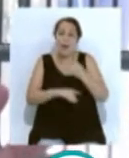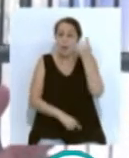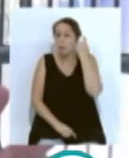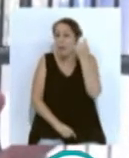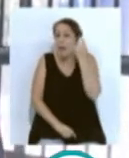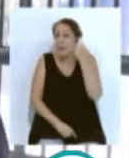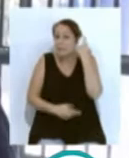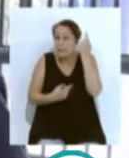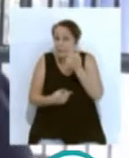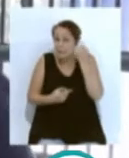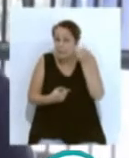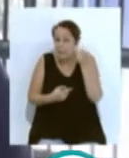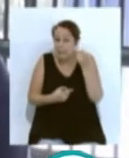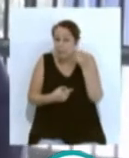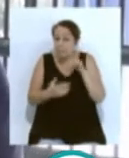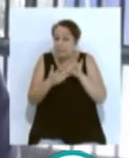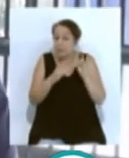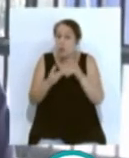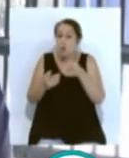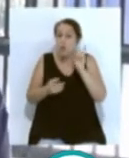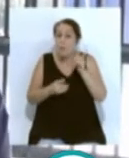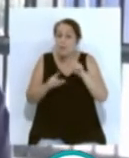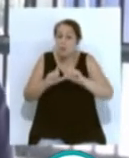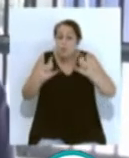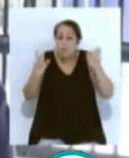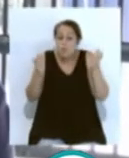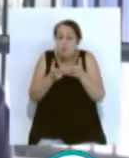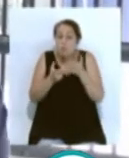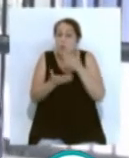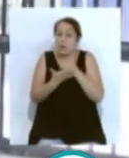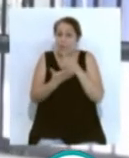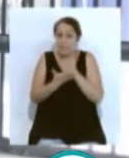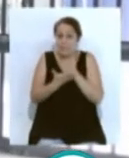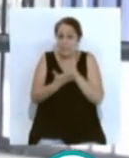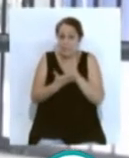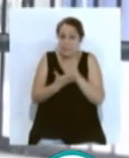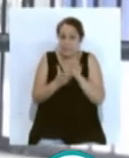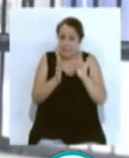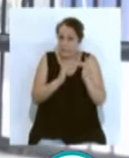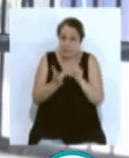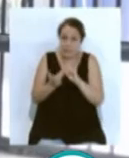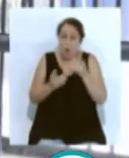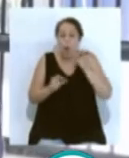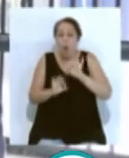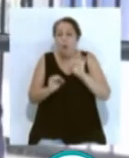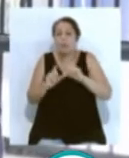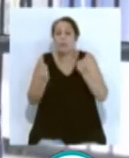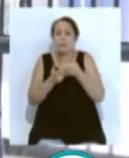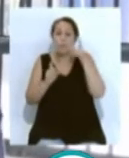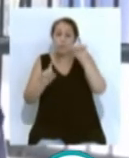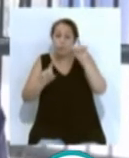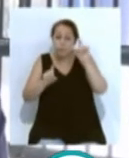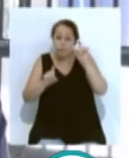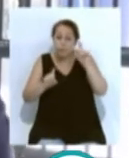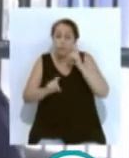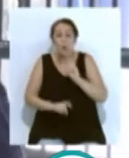tenga solo contacto con su grupo, clase y con el grupo o equipo educativo que le da clase. Y